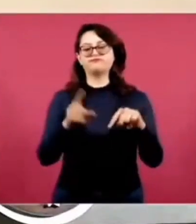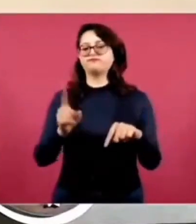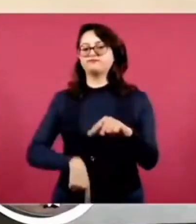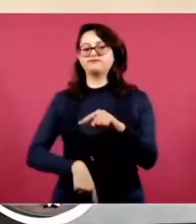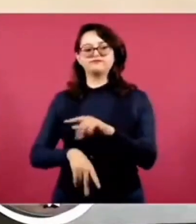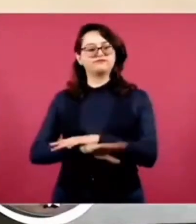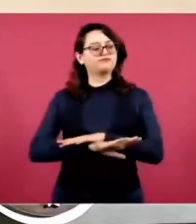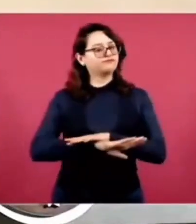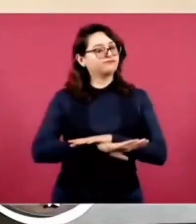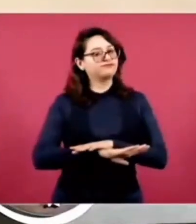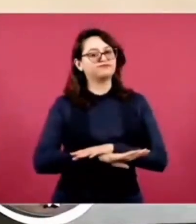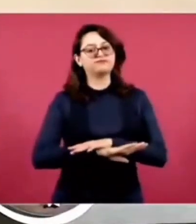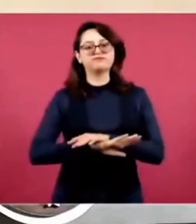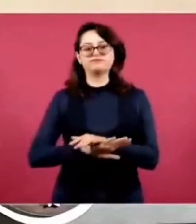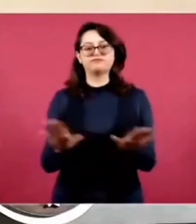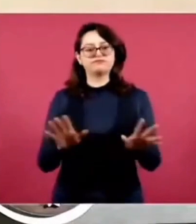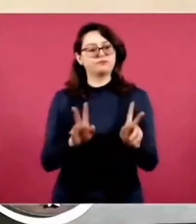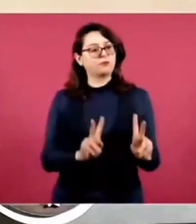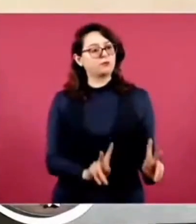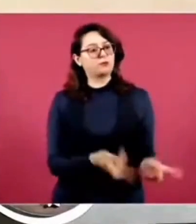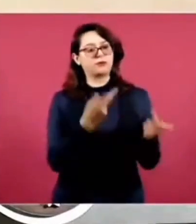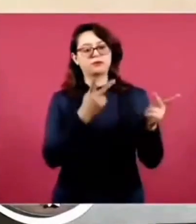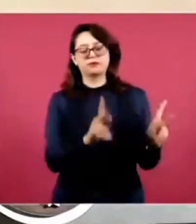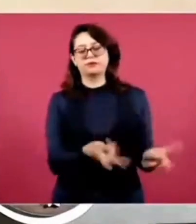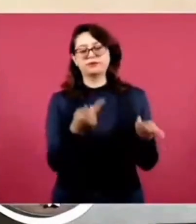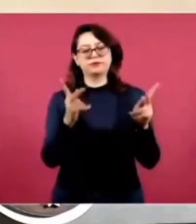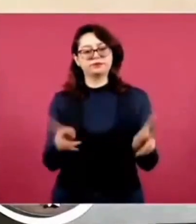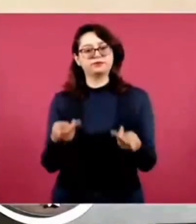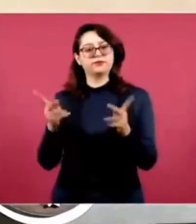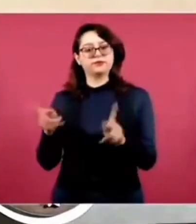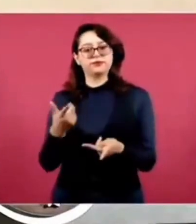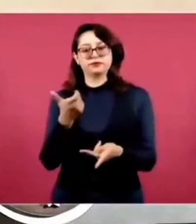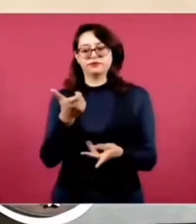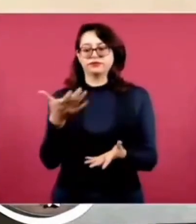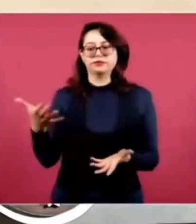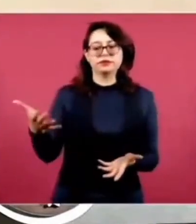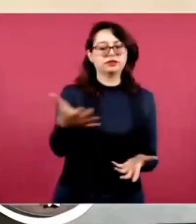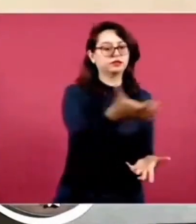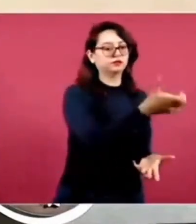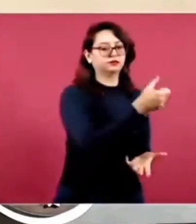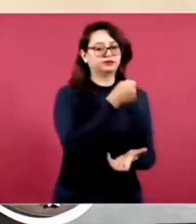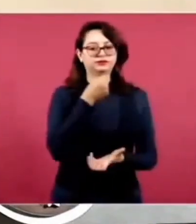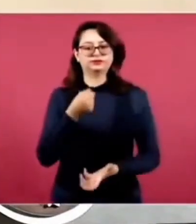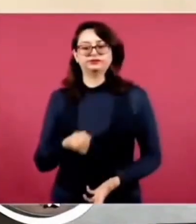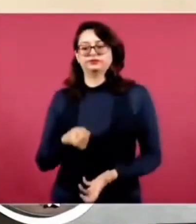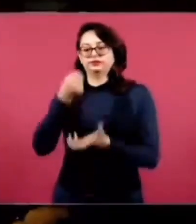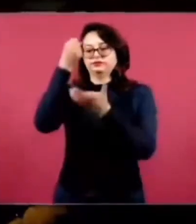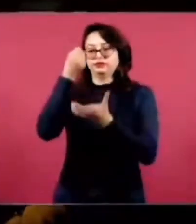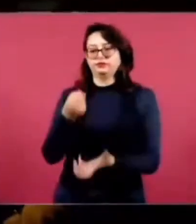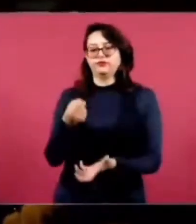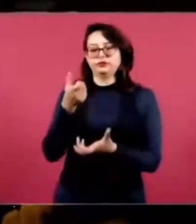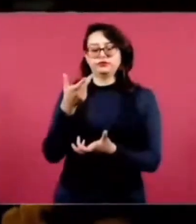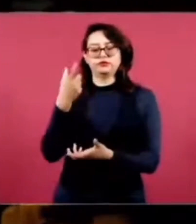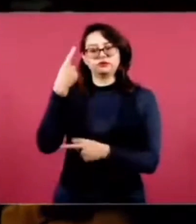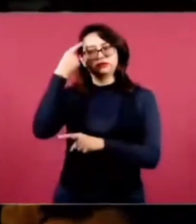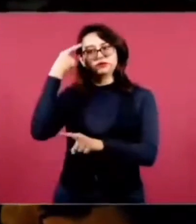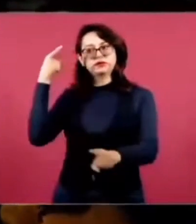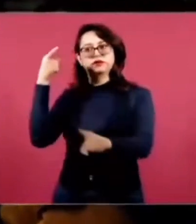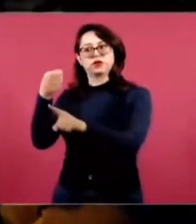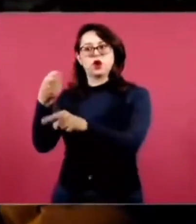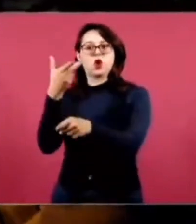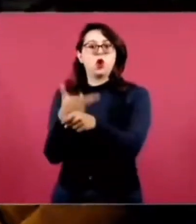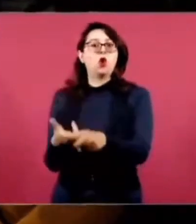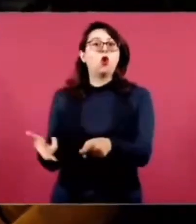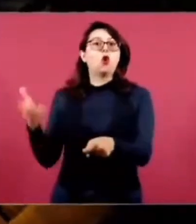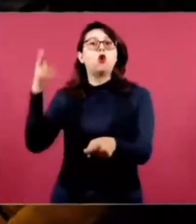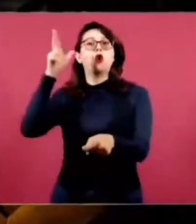del Issste, precisamente para, de ahí, tener recursos para hacer los hospitales, porque